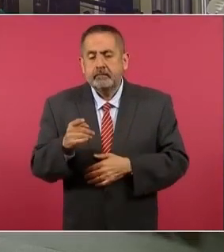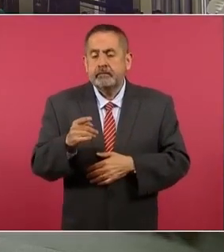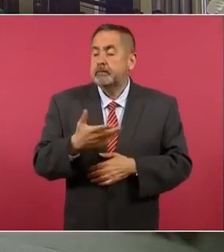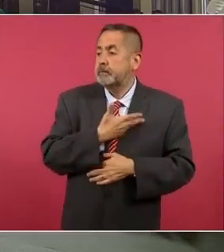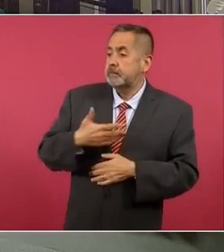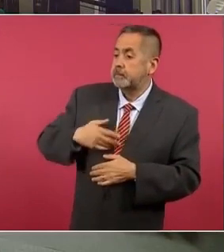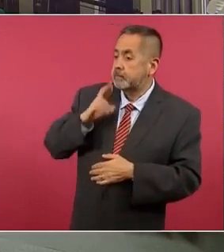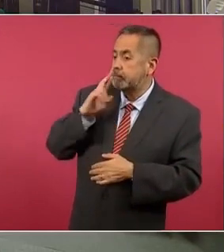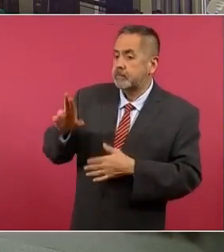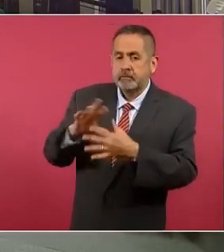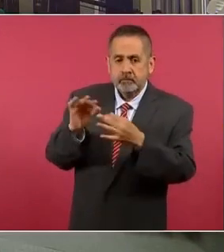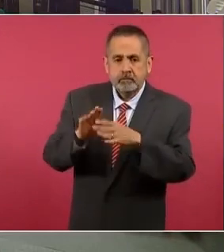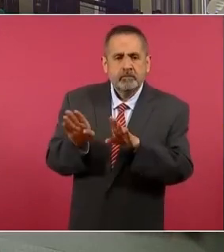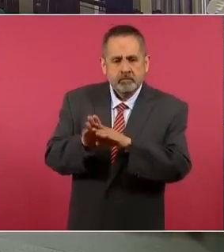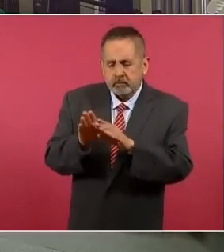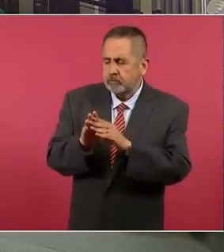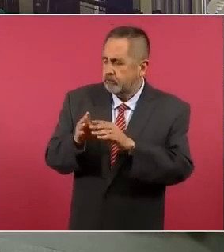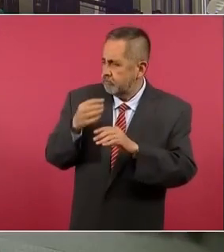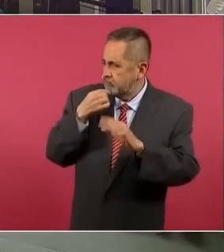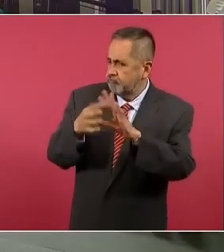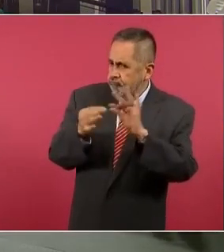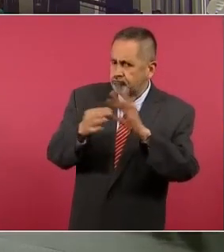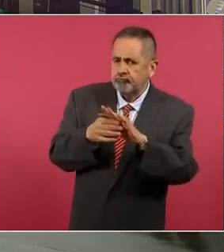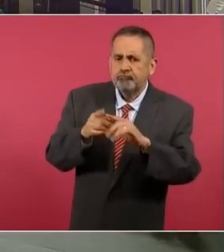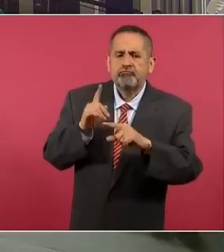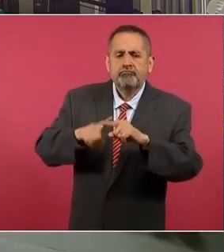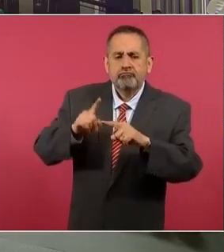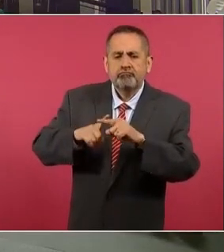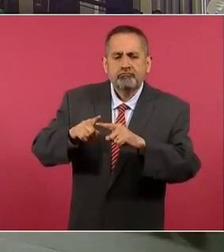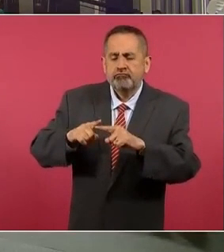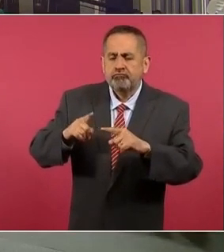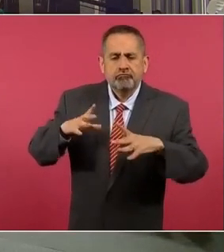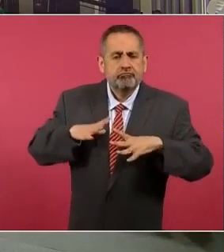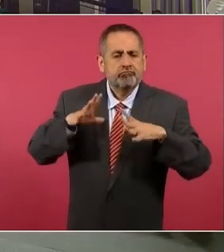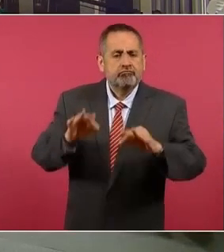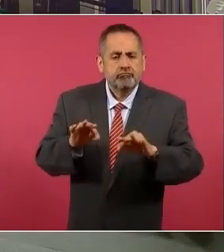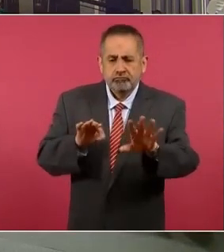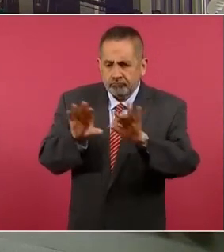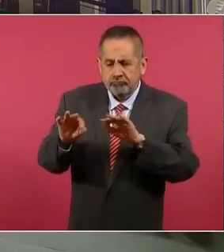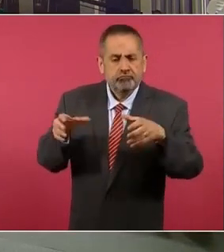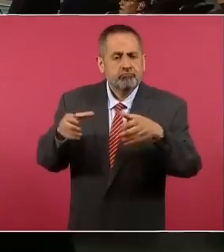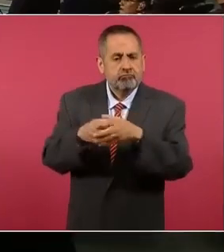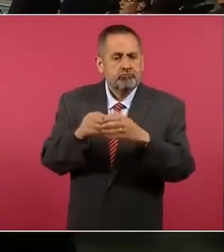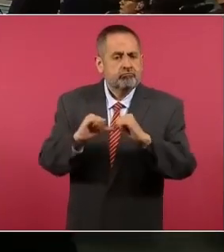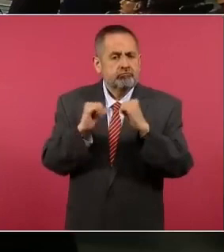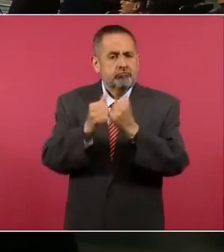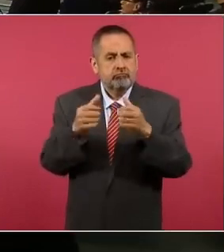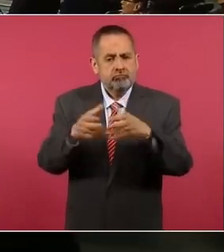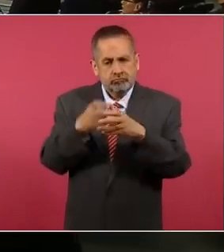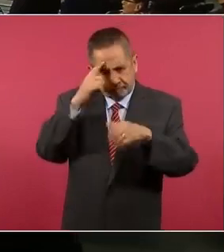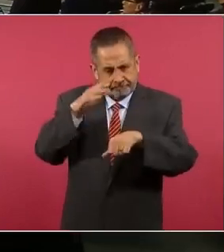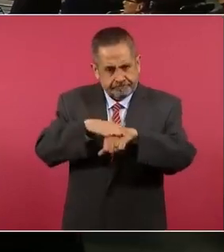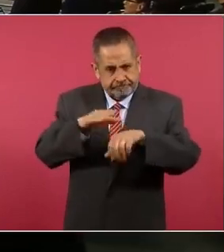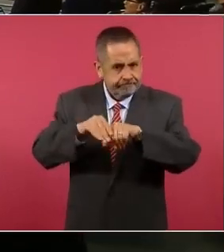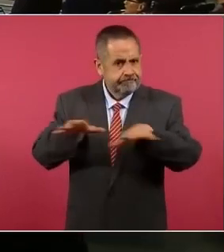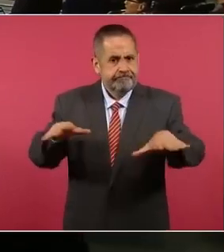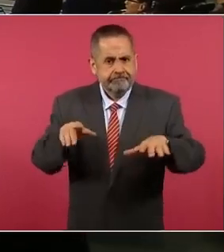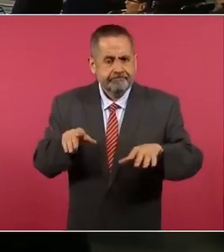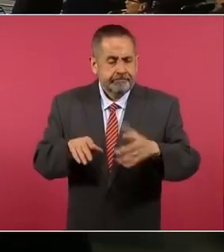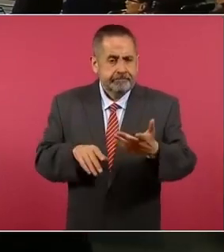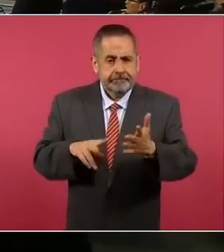fundaron e integran esta asociación, porque son